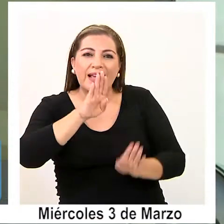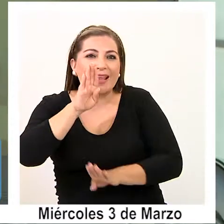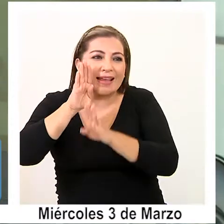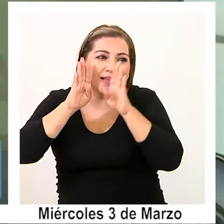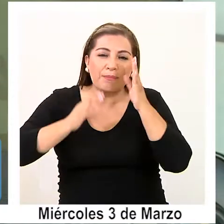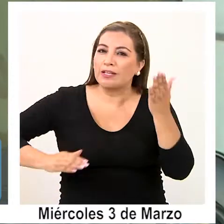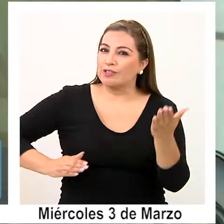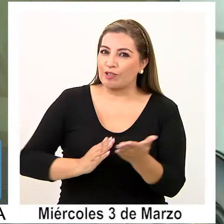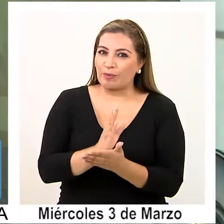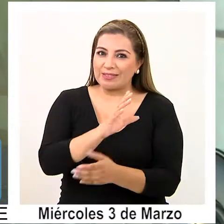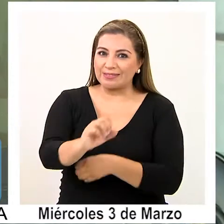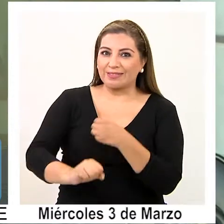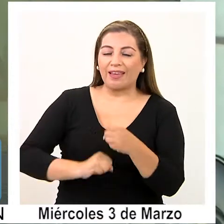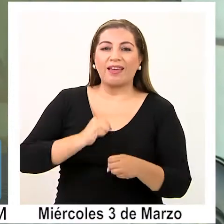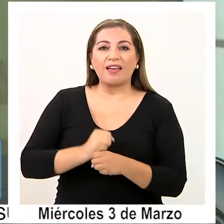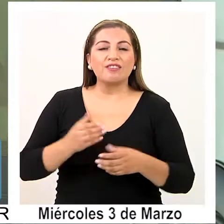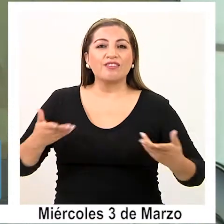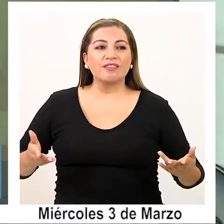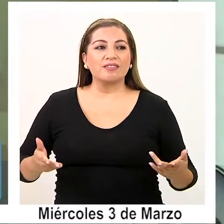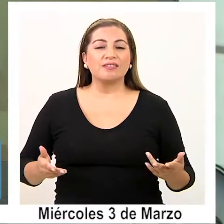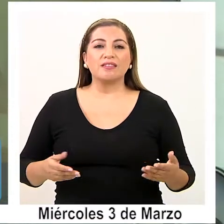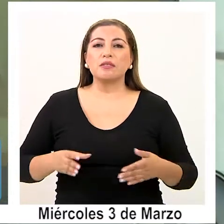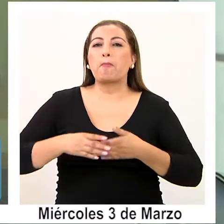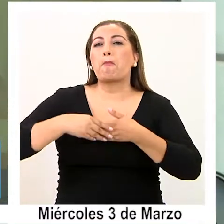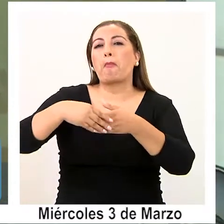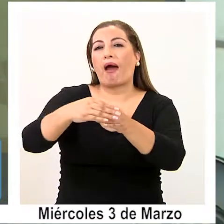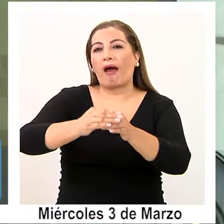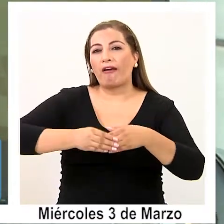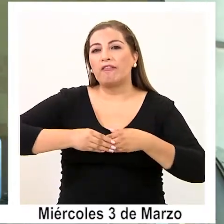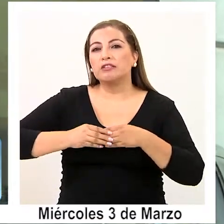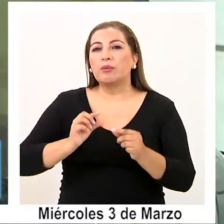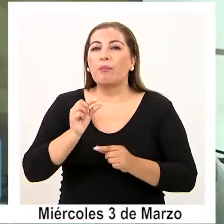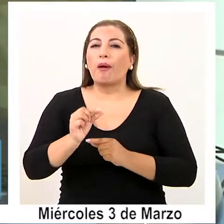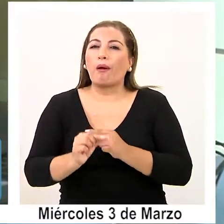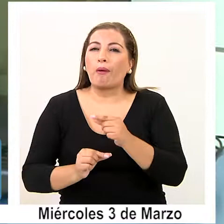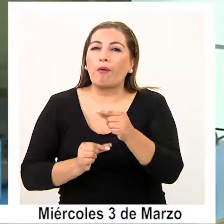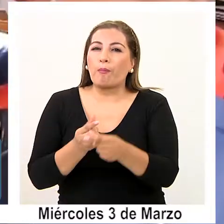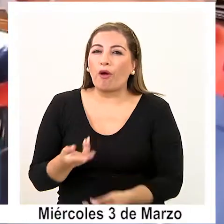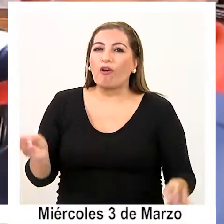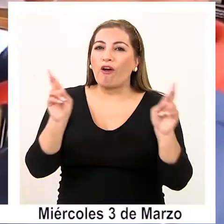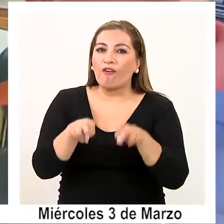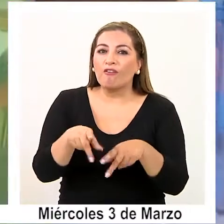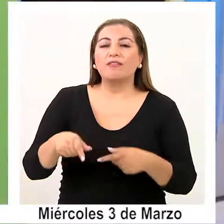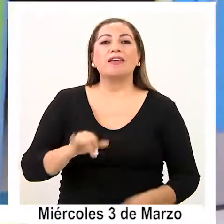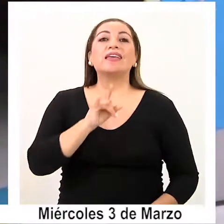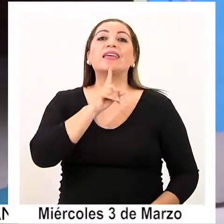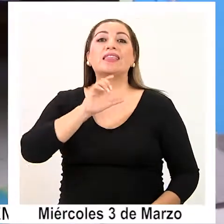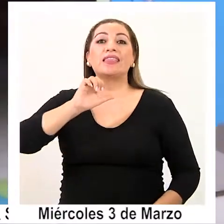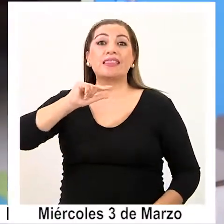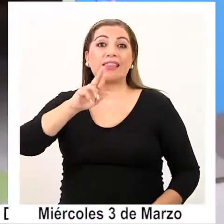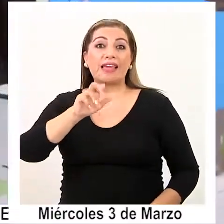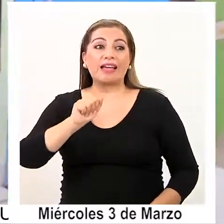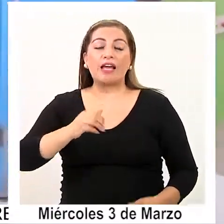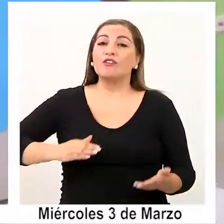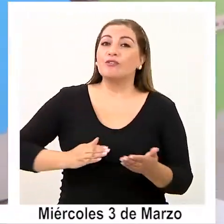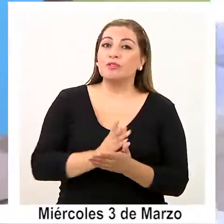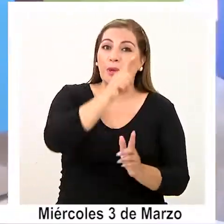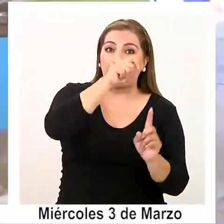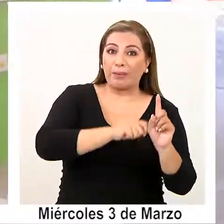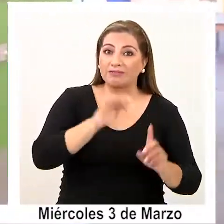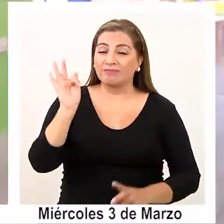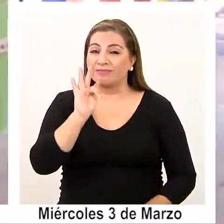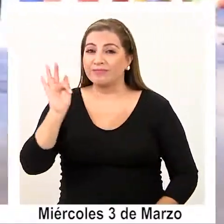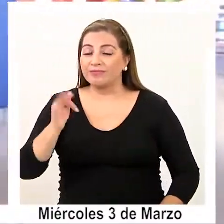para el inicio del año, el cual será flexible y de manera paulatina. Integra inició su trabajo en febrero,